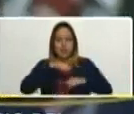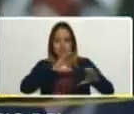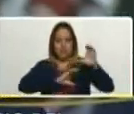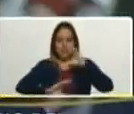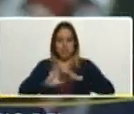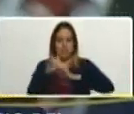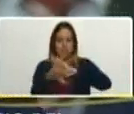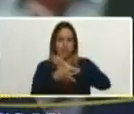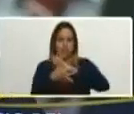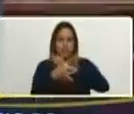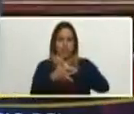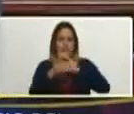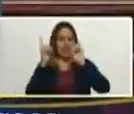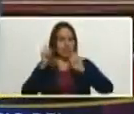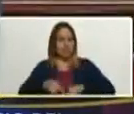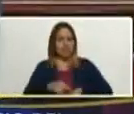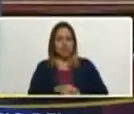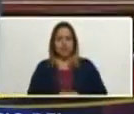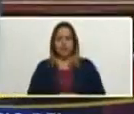Tecnología, también